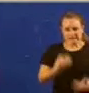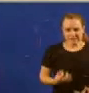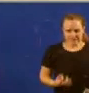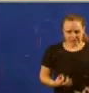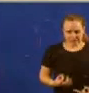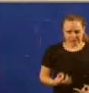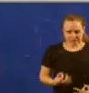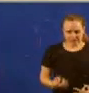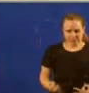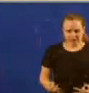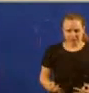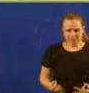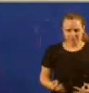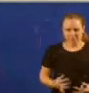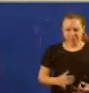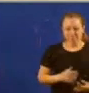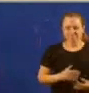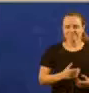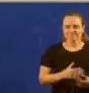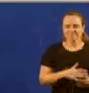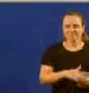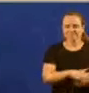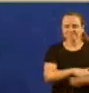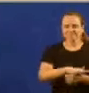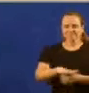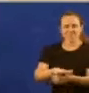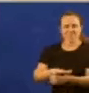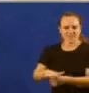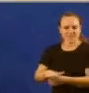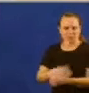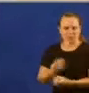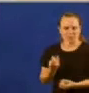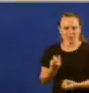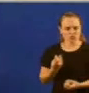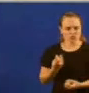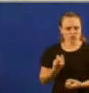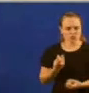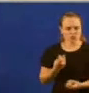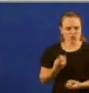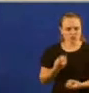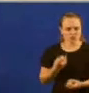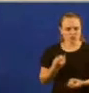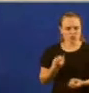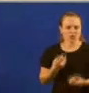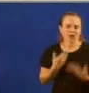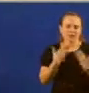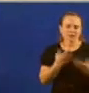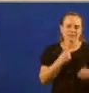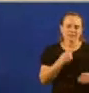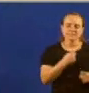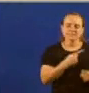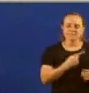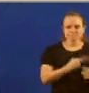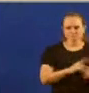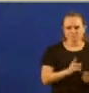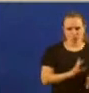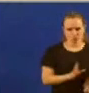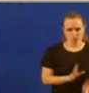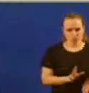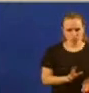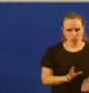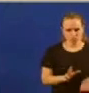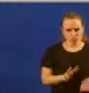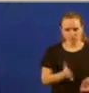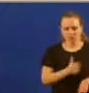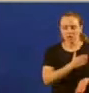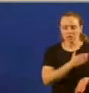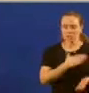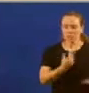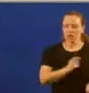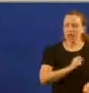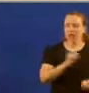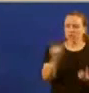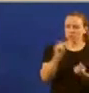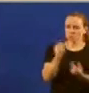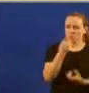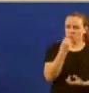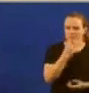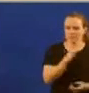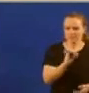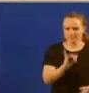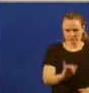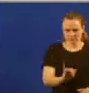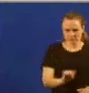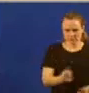do que ocurre nestas áreas para que queremos no plano económico as institucións de autogoverno. As exportacións van ben sí